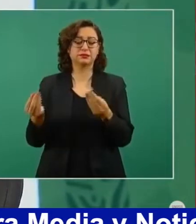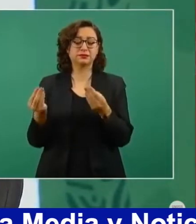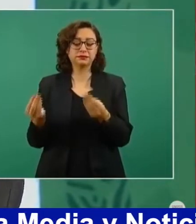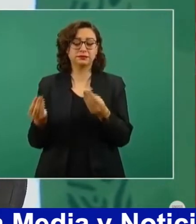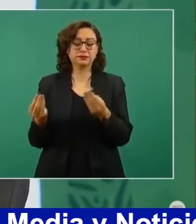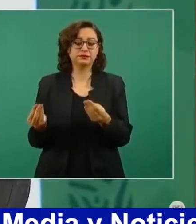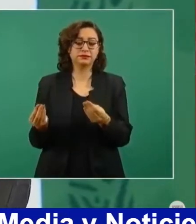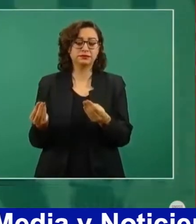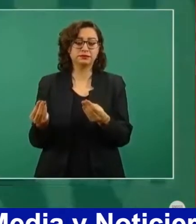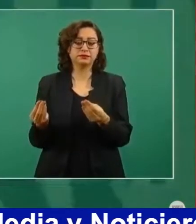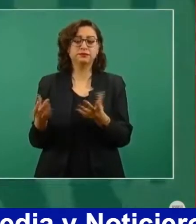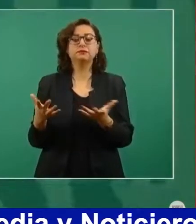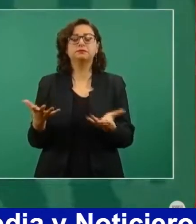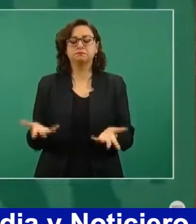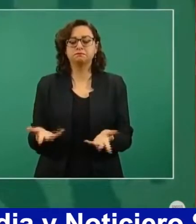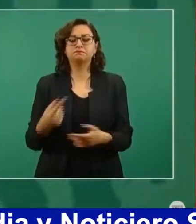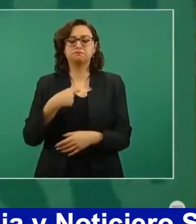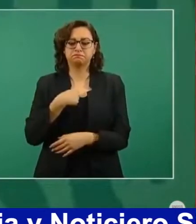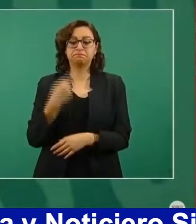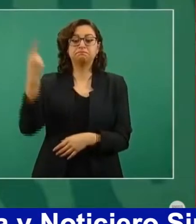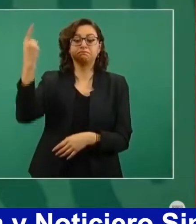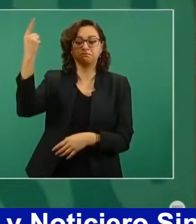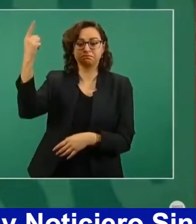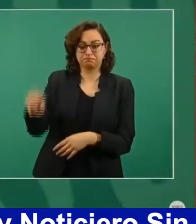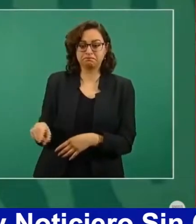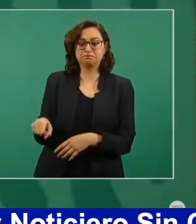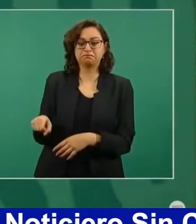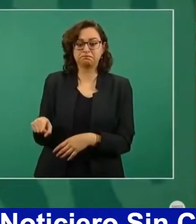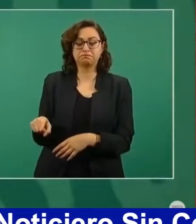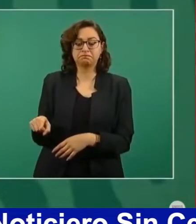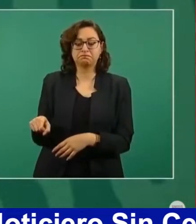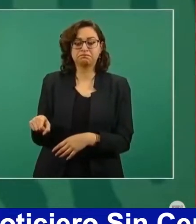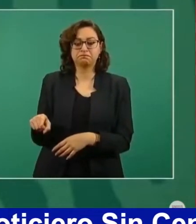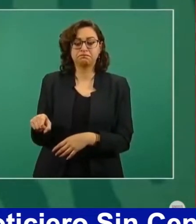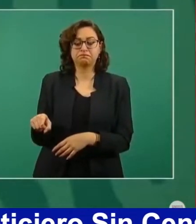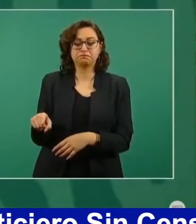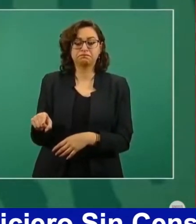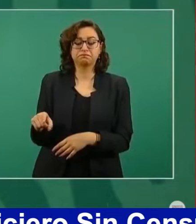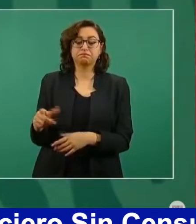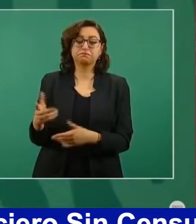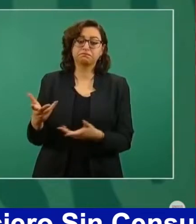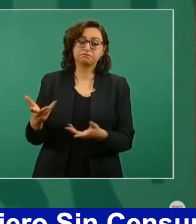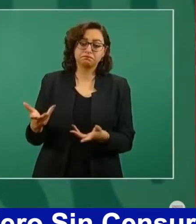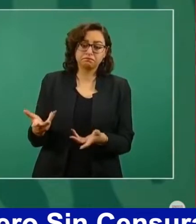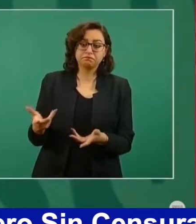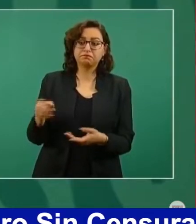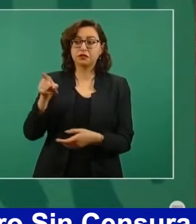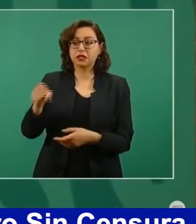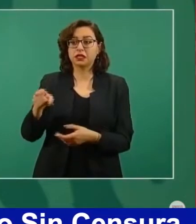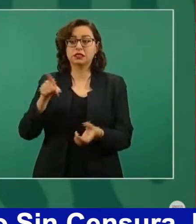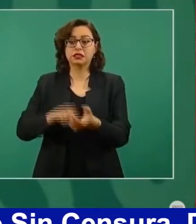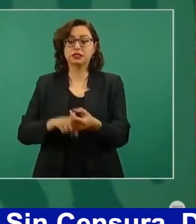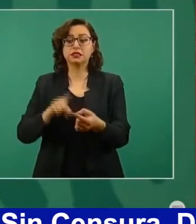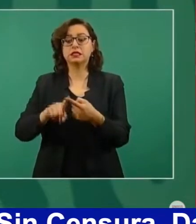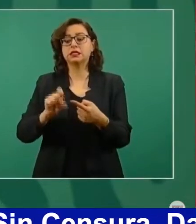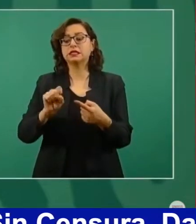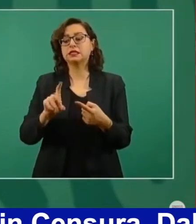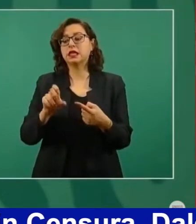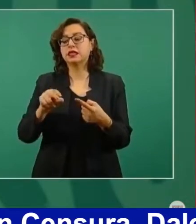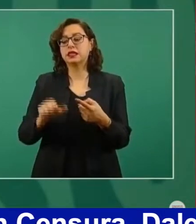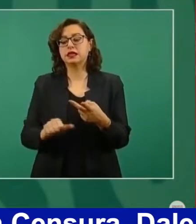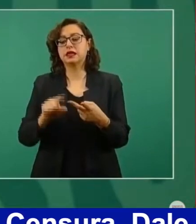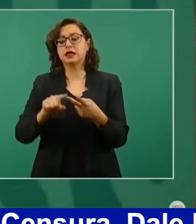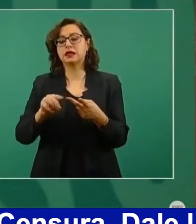ahí di instrucciones para que la Secretaría de Defensa, Marina, la